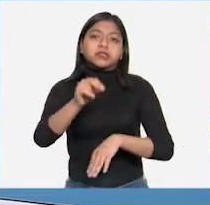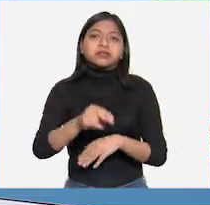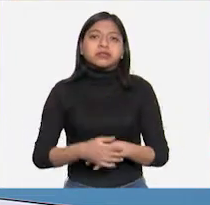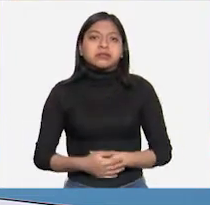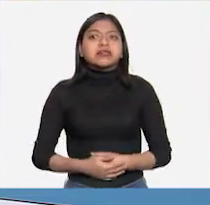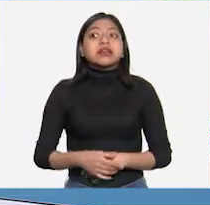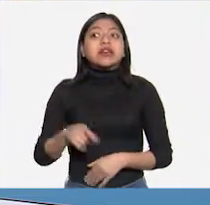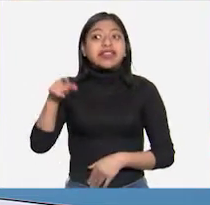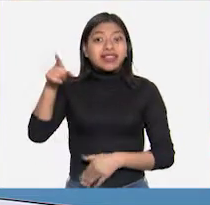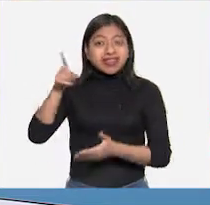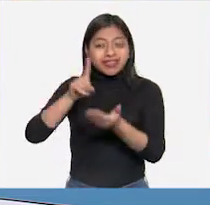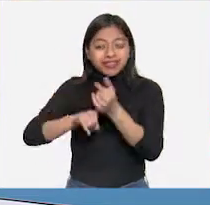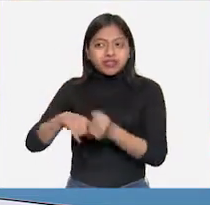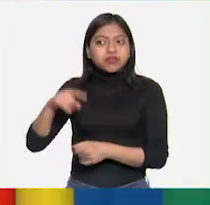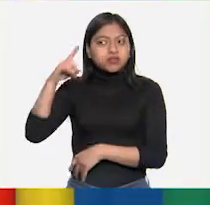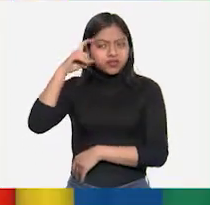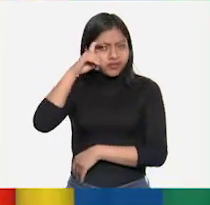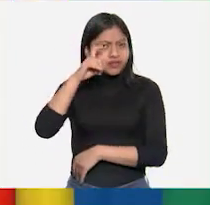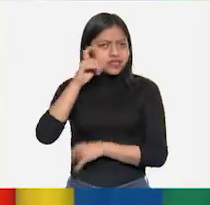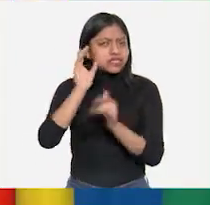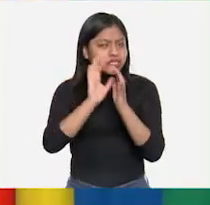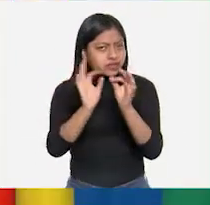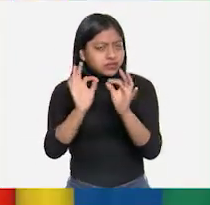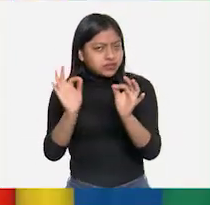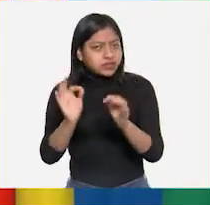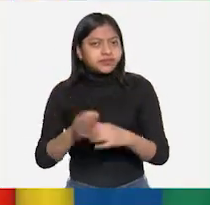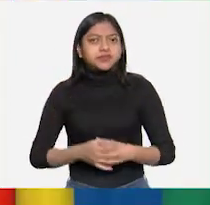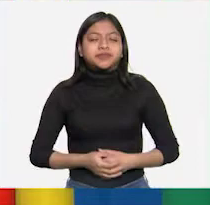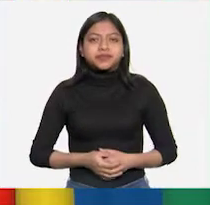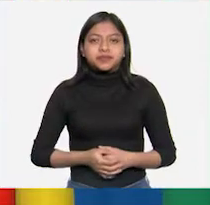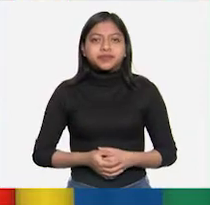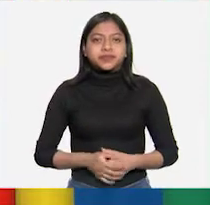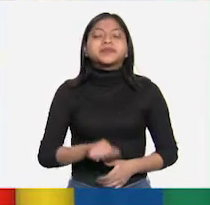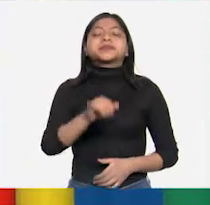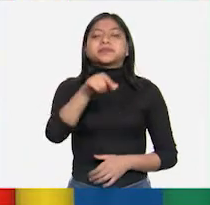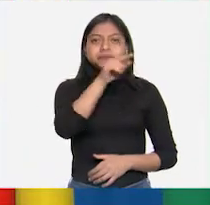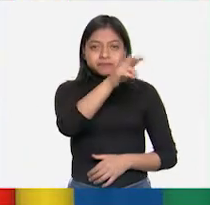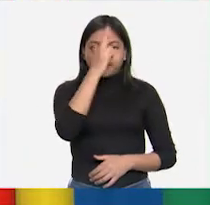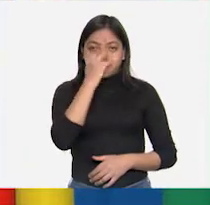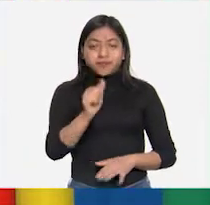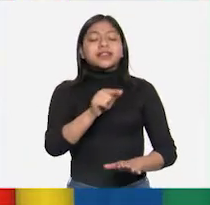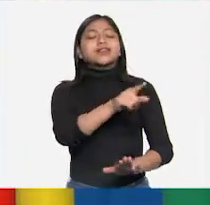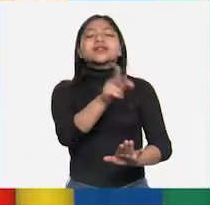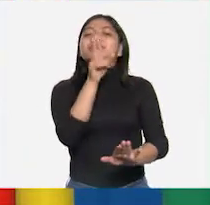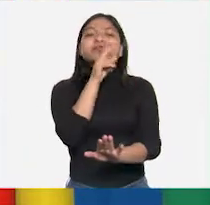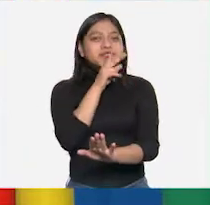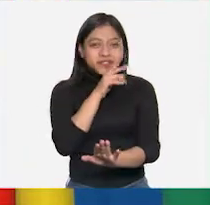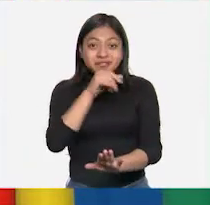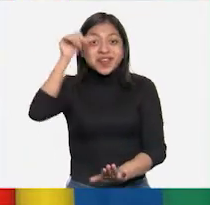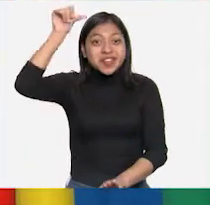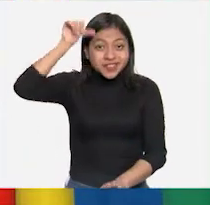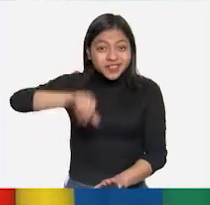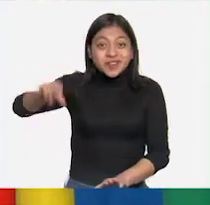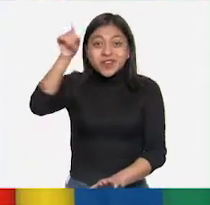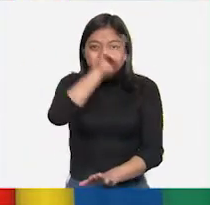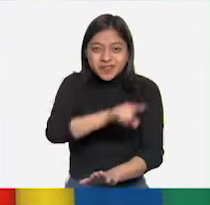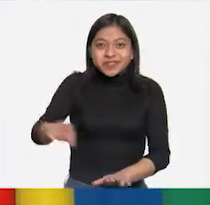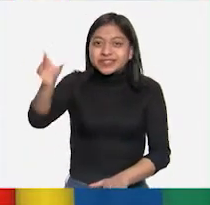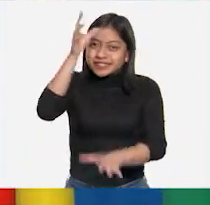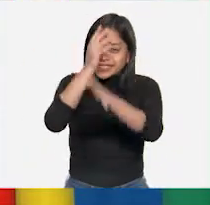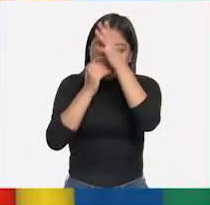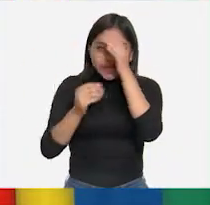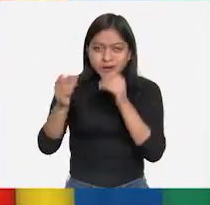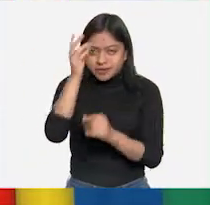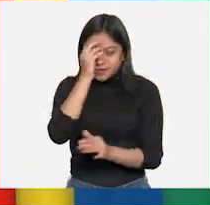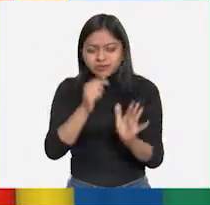complejo de explicarse, ¿o no? Exactamente, tienes mucha razón. Pero, no te preocupes, porque hoy vamos a revisar algunas ideas